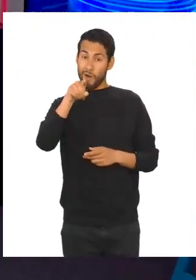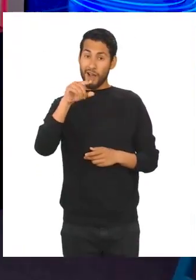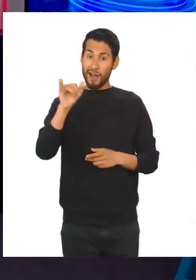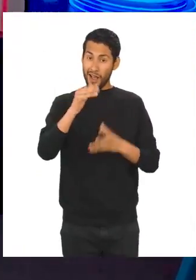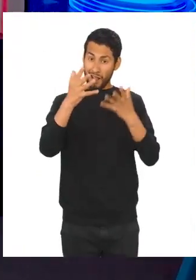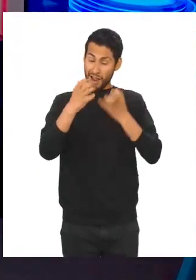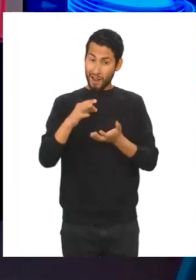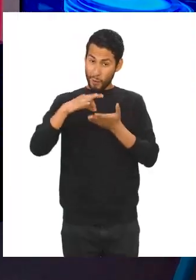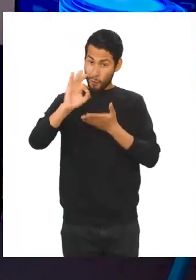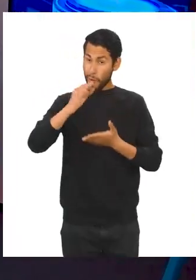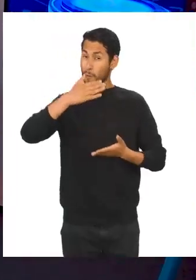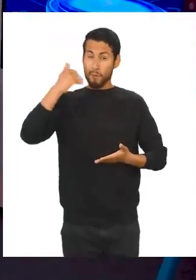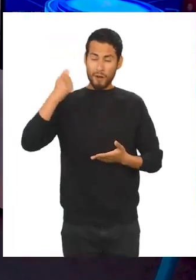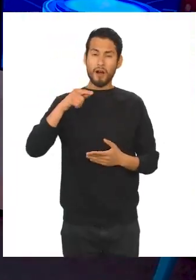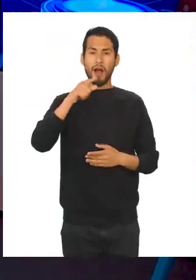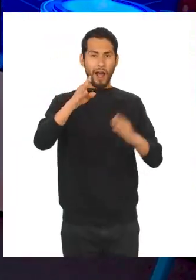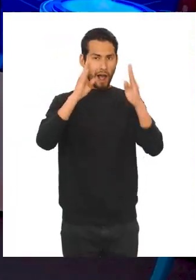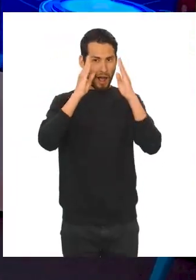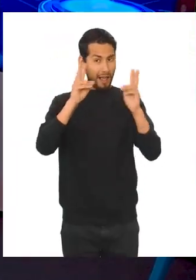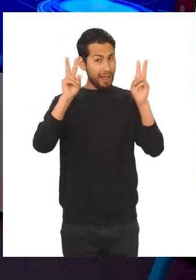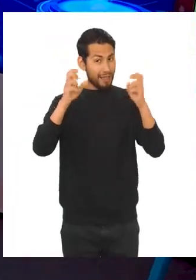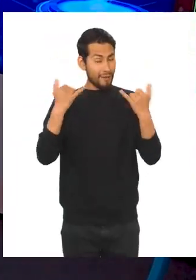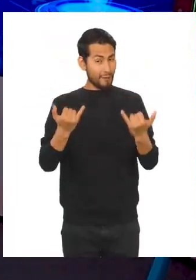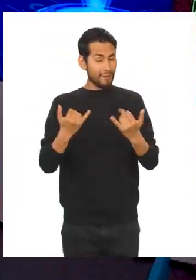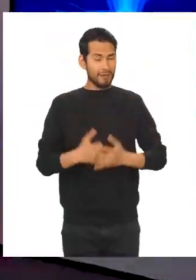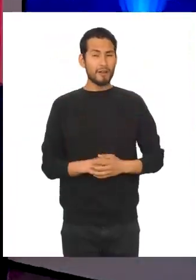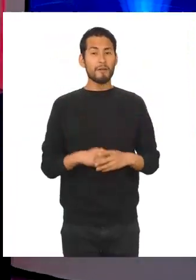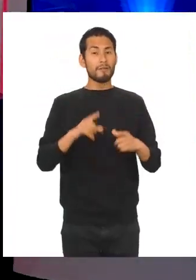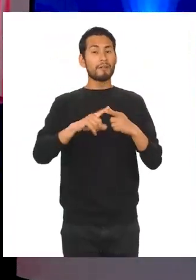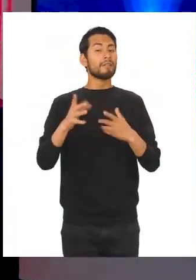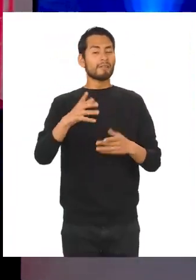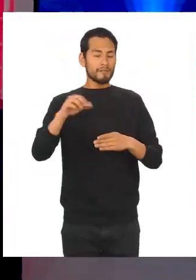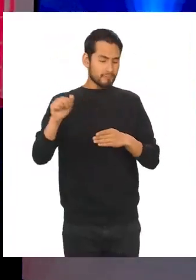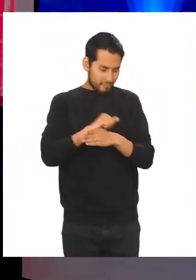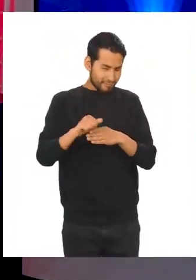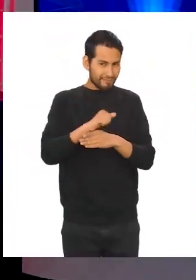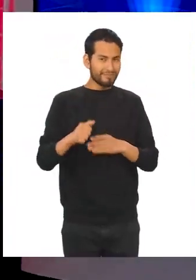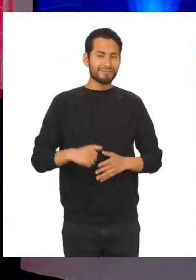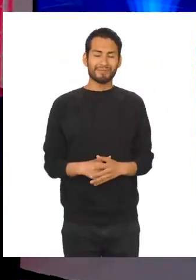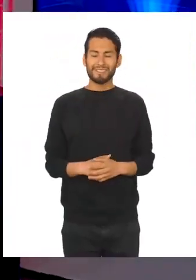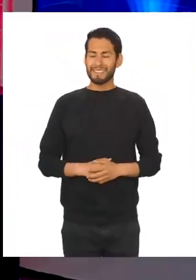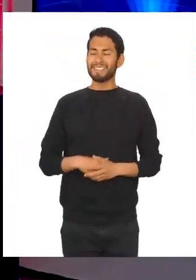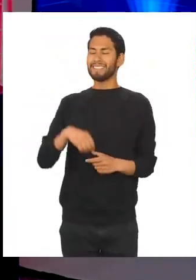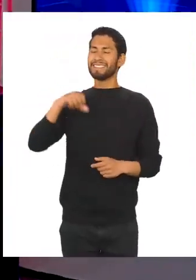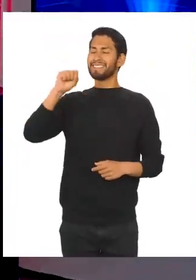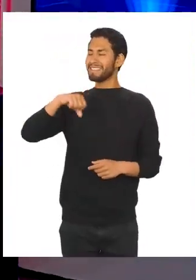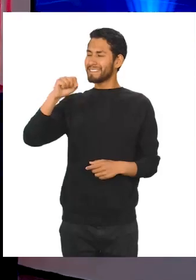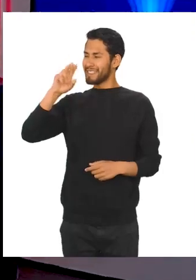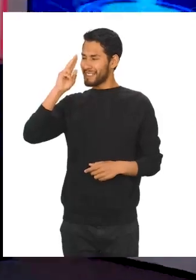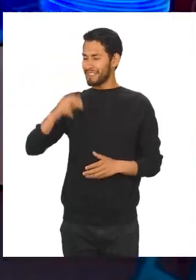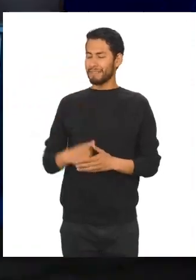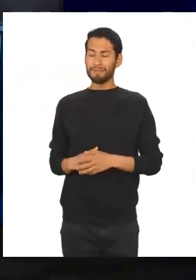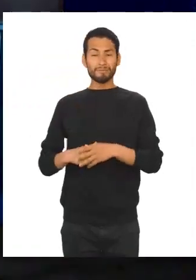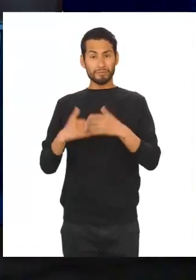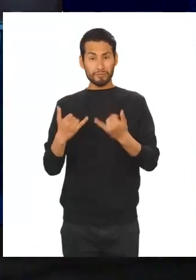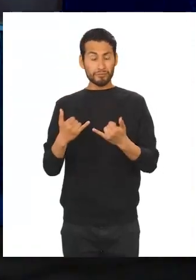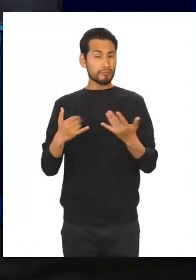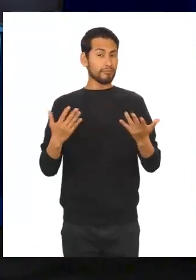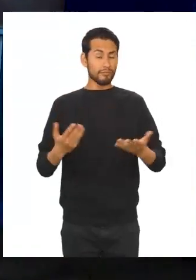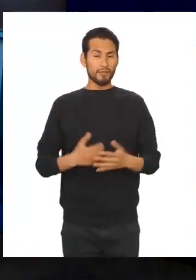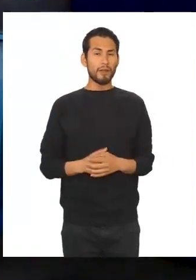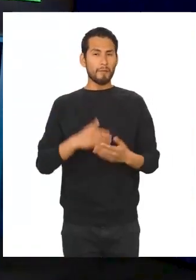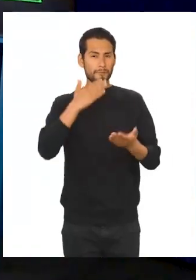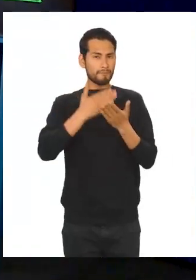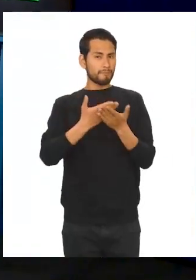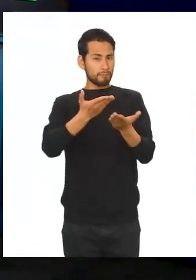las mejores calificaciones, presten mucha atención a nuestro tema, pero sobre todo, practiquen. ¡Claro que sí, profe! ¡Ok! Ahora sí,